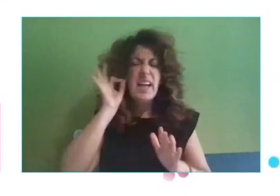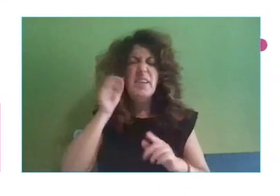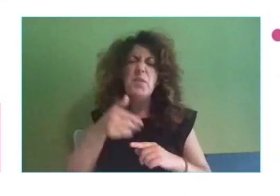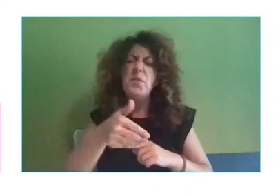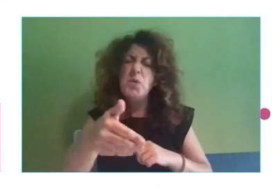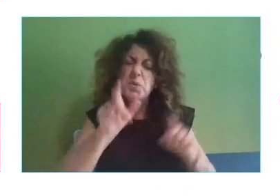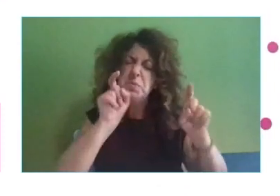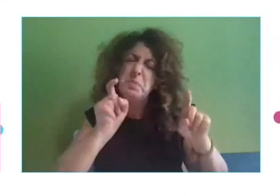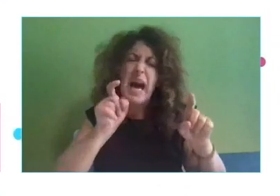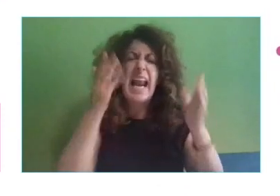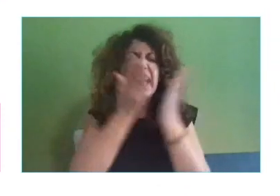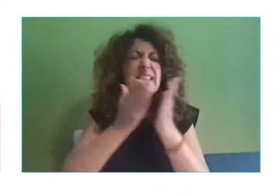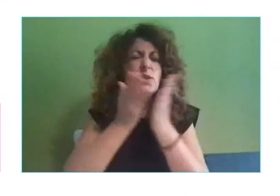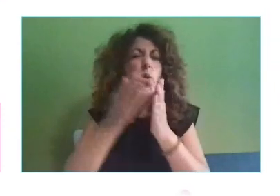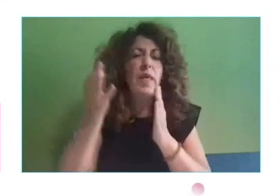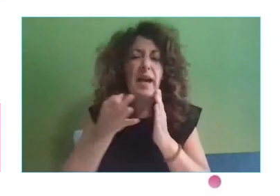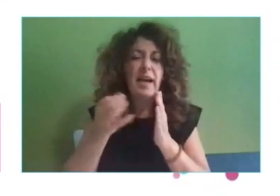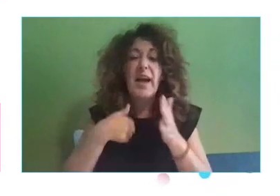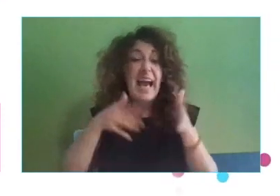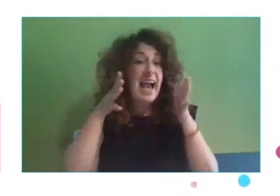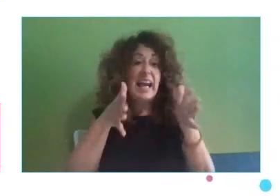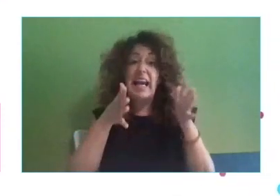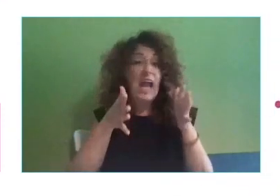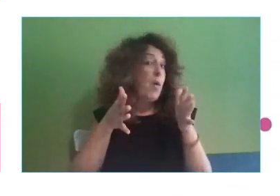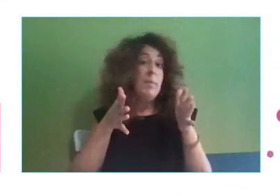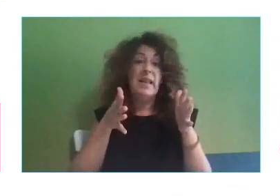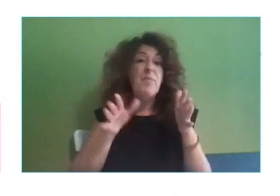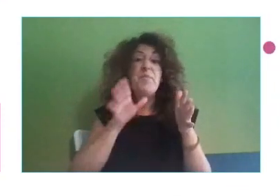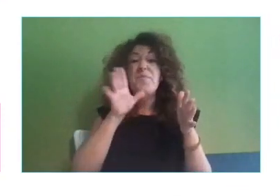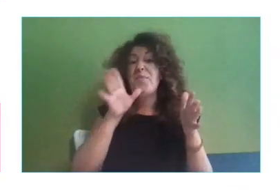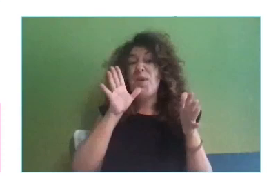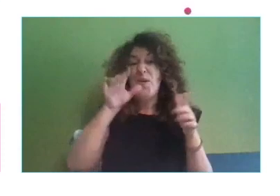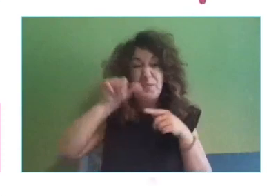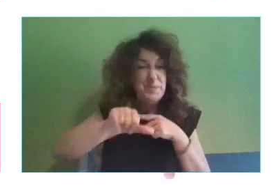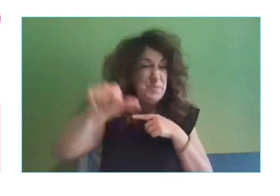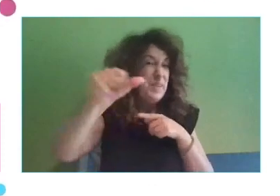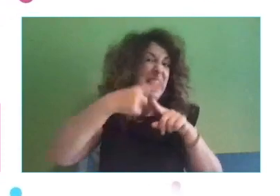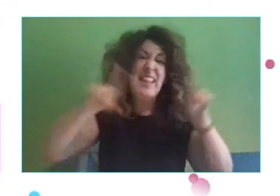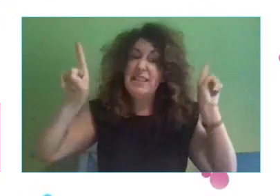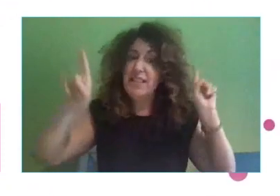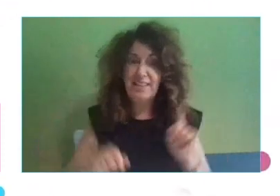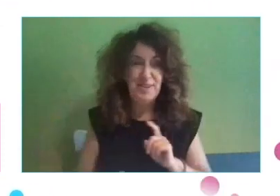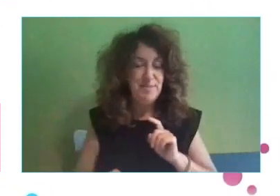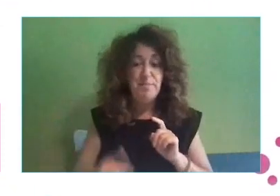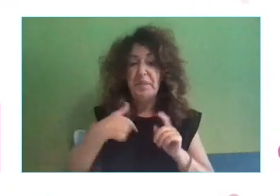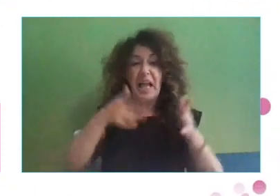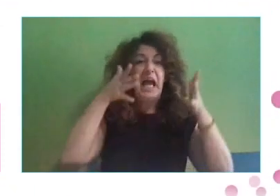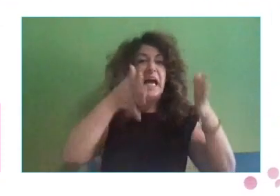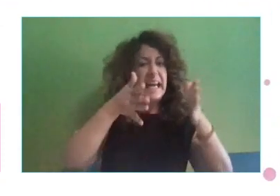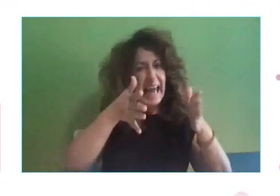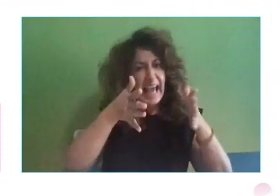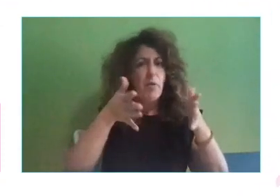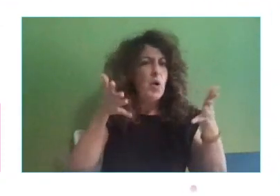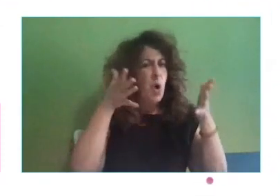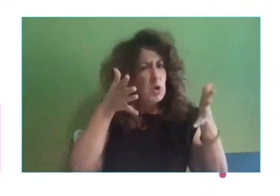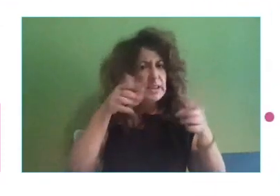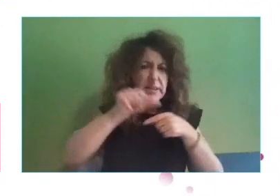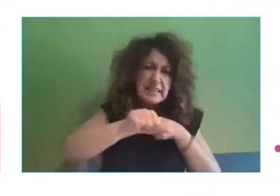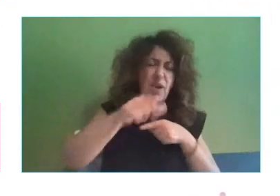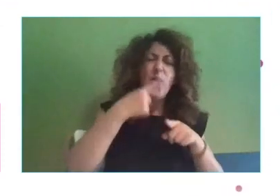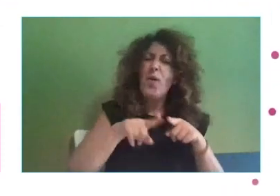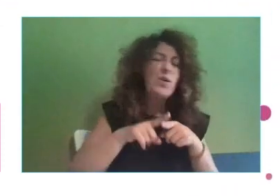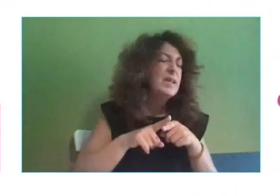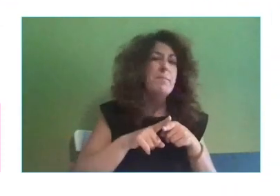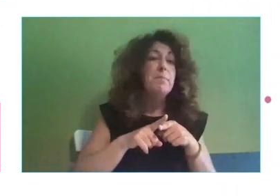que es que no podemos recomendarles nada porque nuestro prima va a ser totalmente distinto. Es decir, les podemos estar recomendando funciones, tareas y profesiones